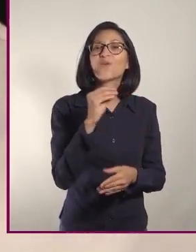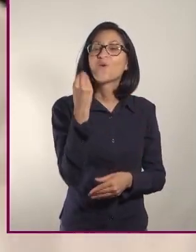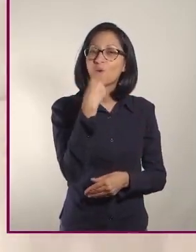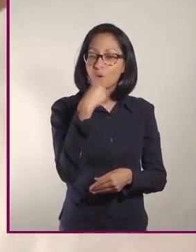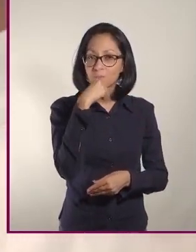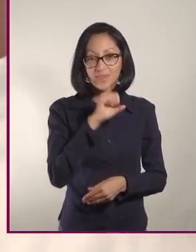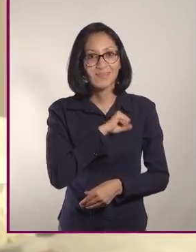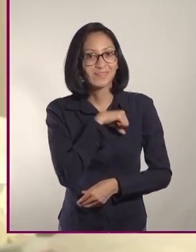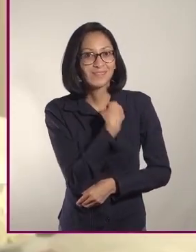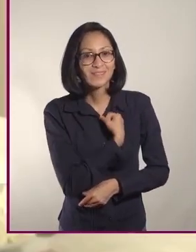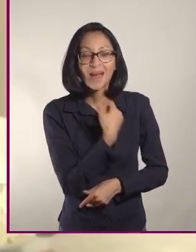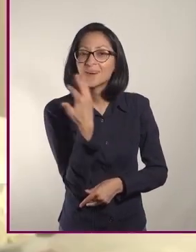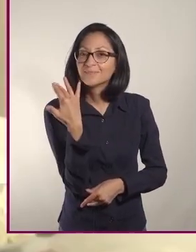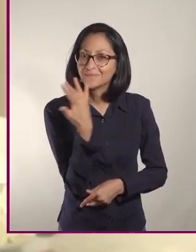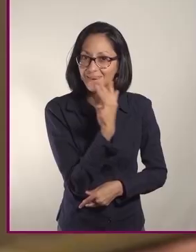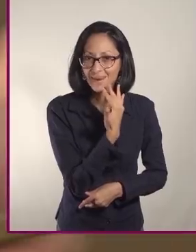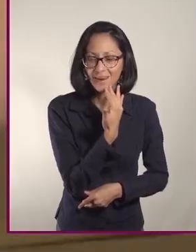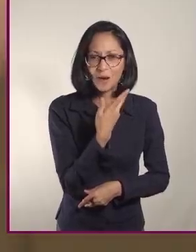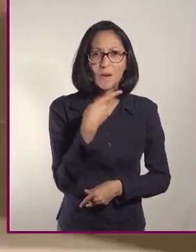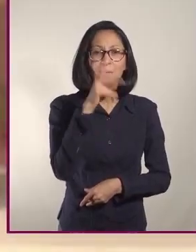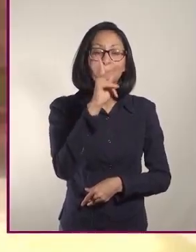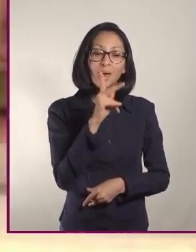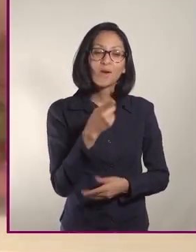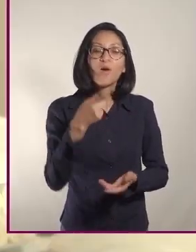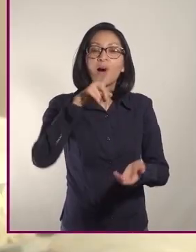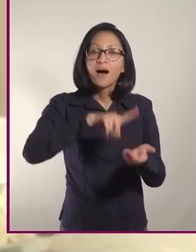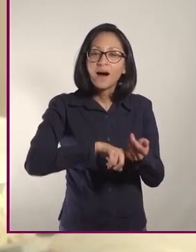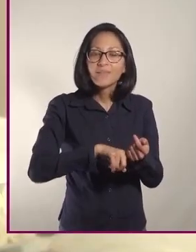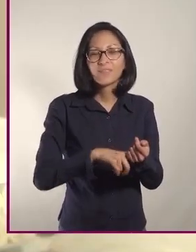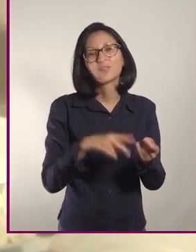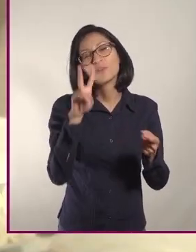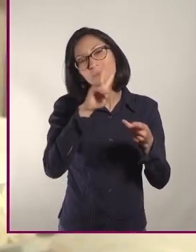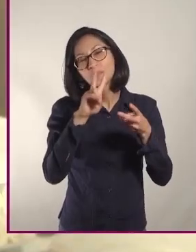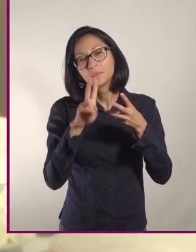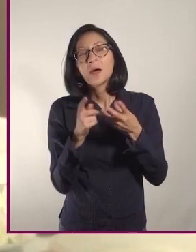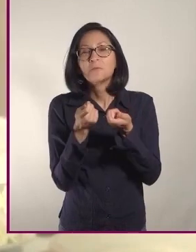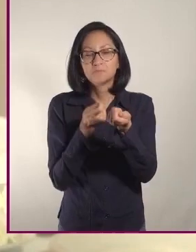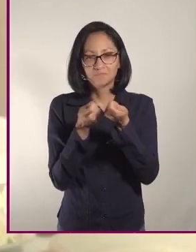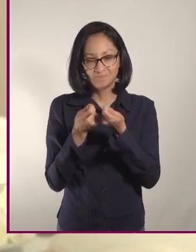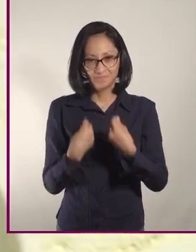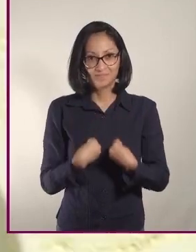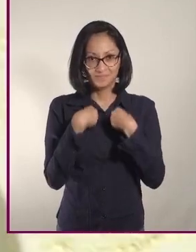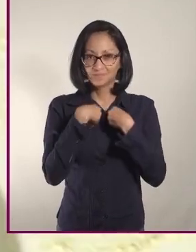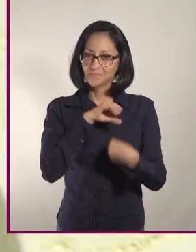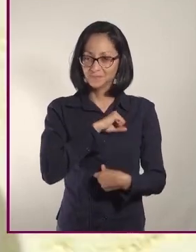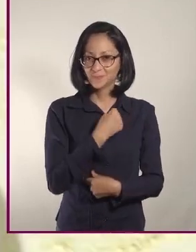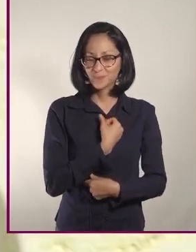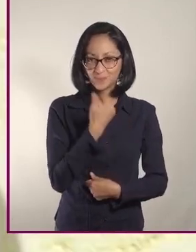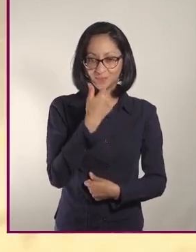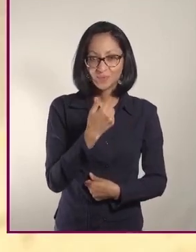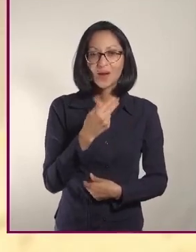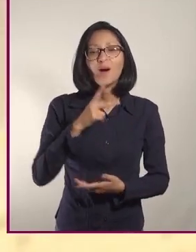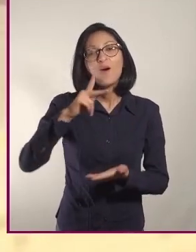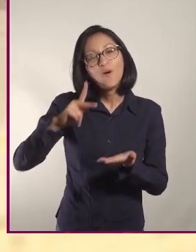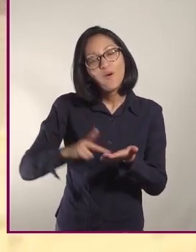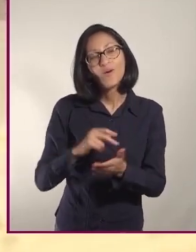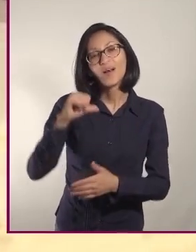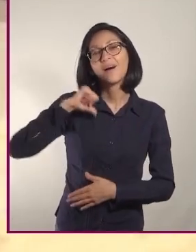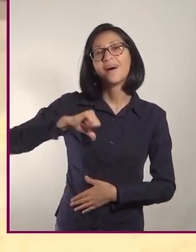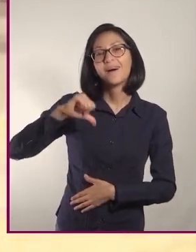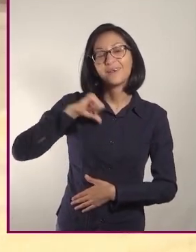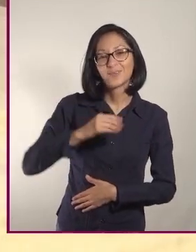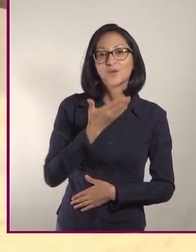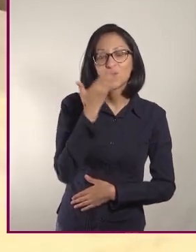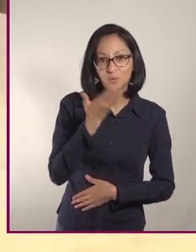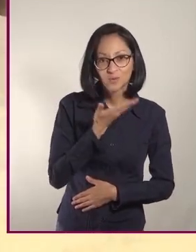sabrosas al paladar, sin alterar el aporte calórico ideal para una vida sana. volver a la tradición,